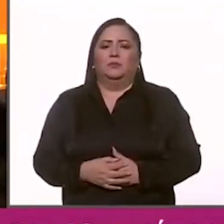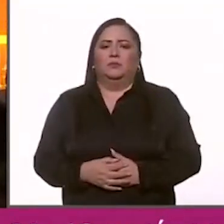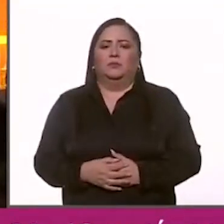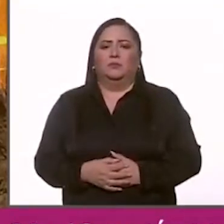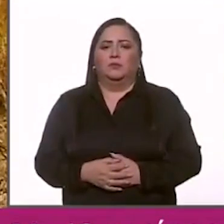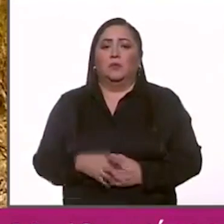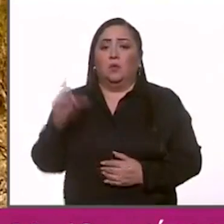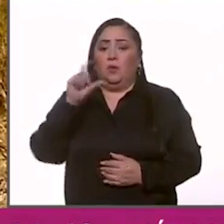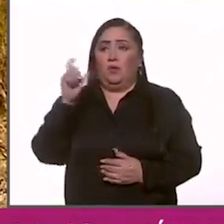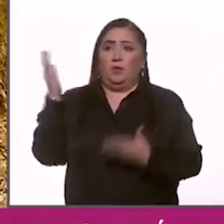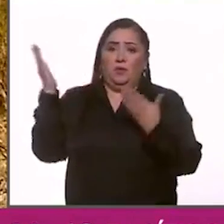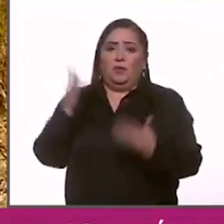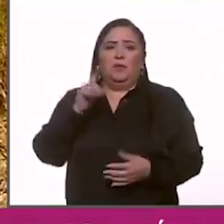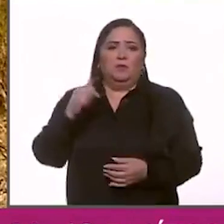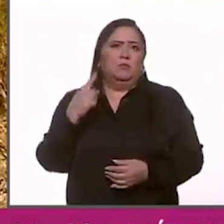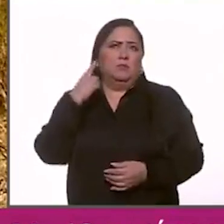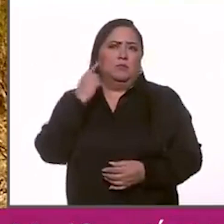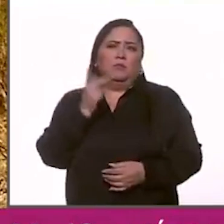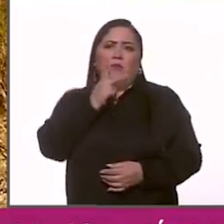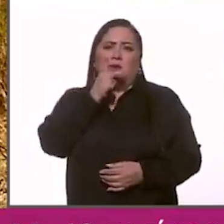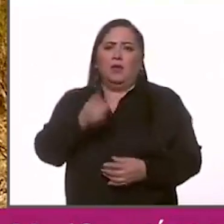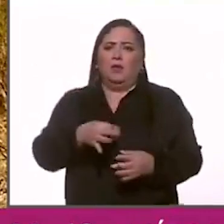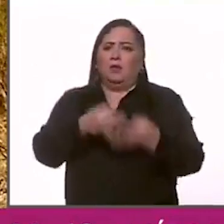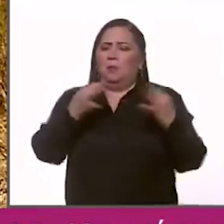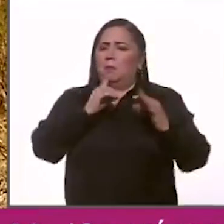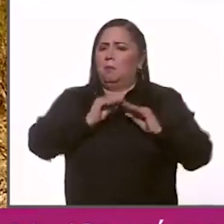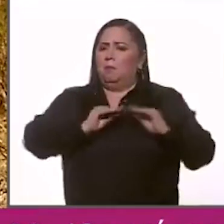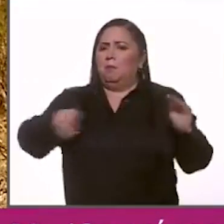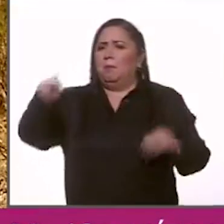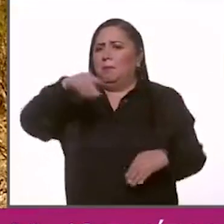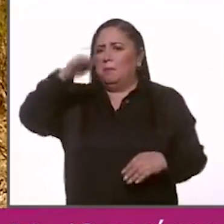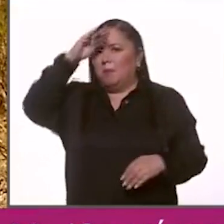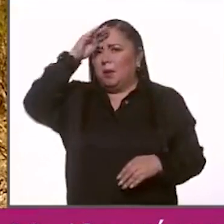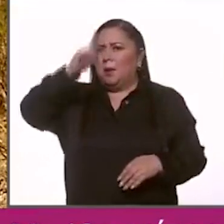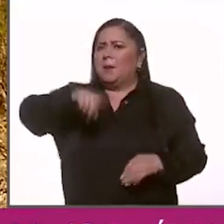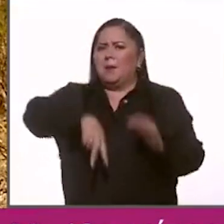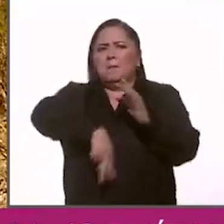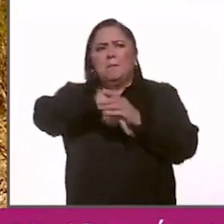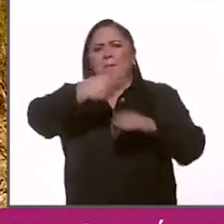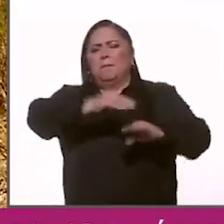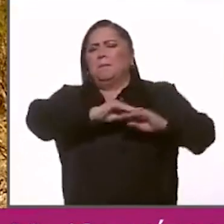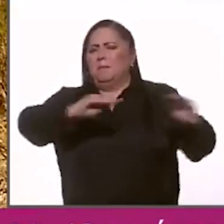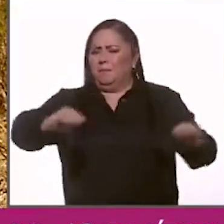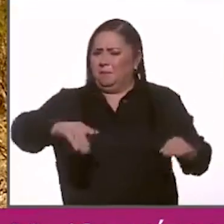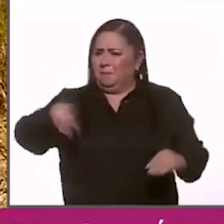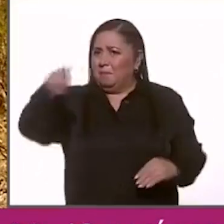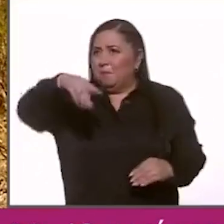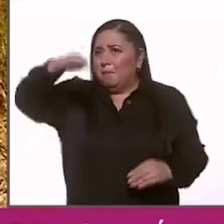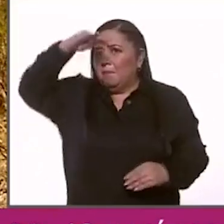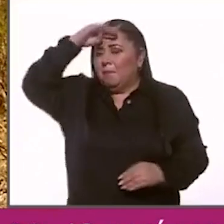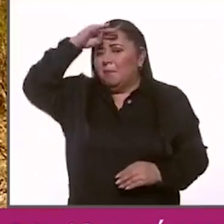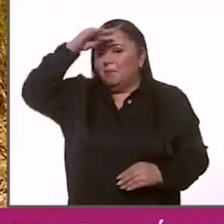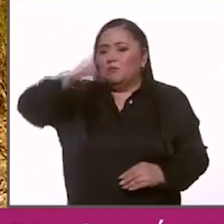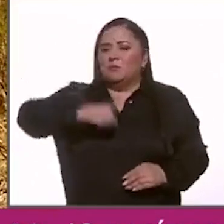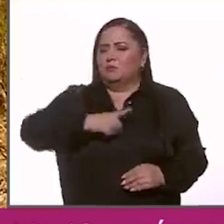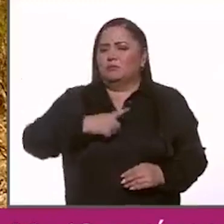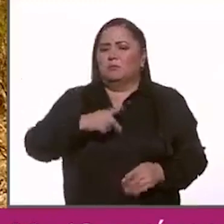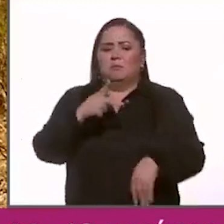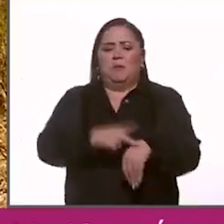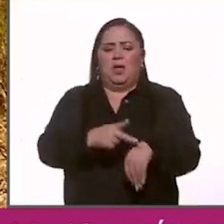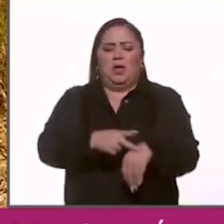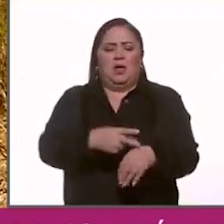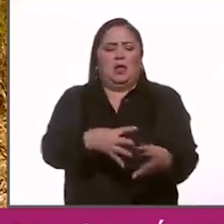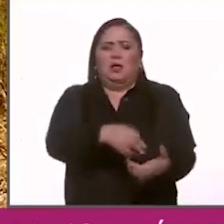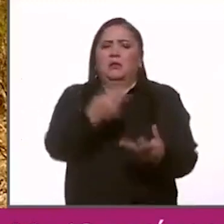llegamos y cuando oímos la palabra desierto, pues uno piensa que no hay nada, ¿no? Automáticamente nada más que las piedras,